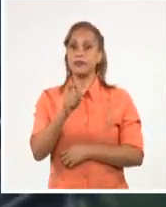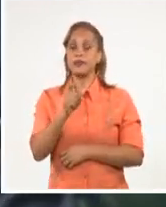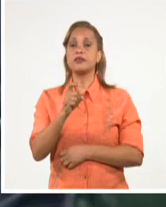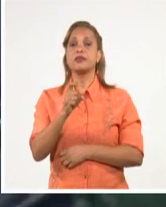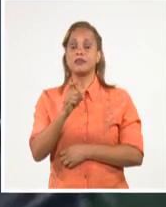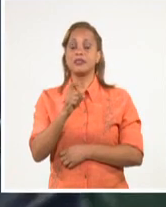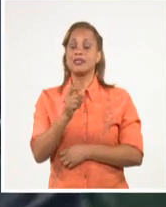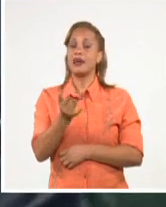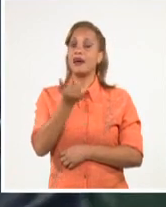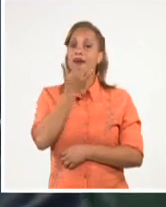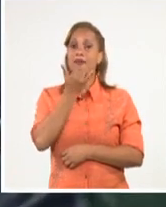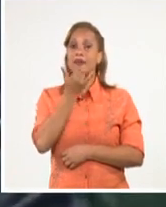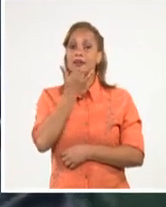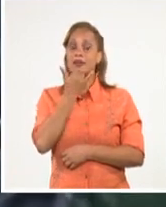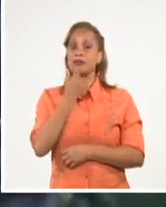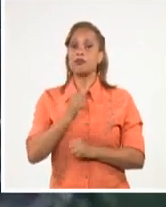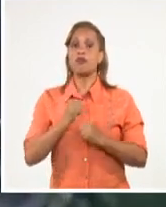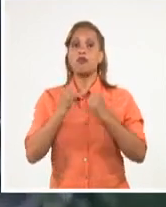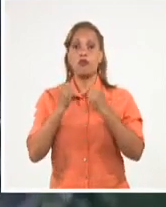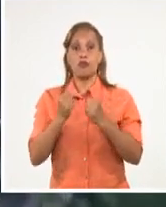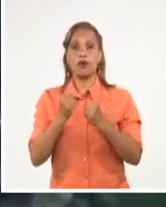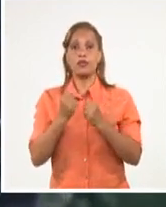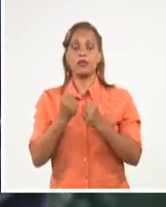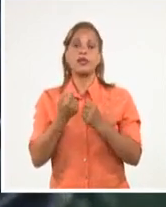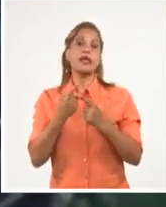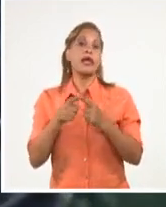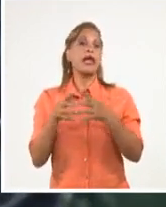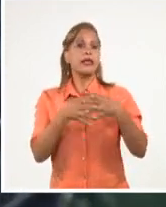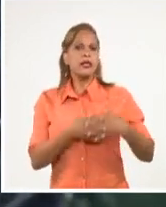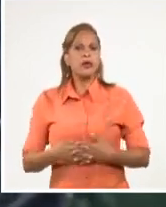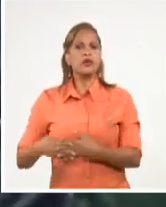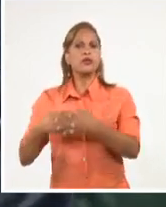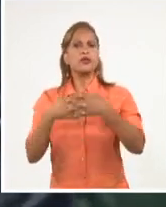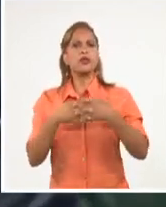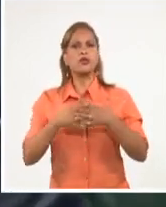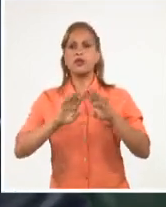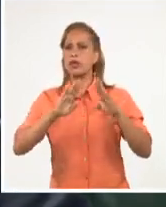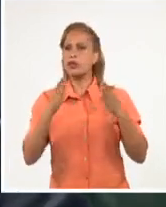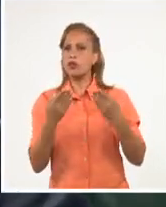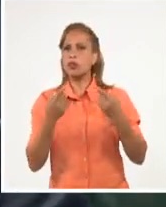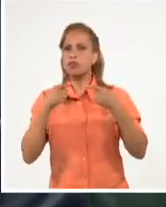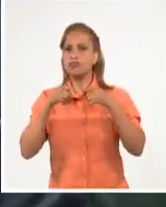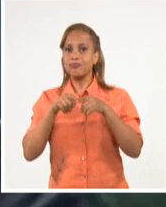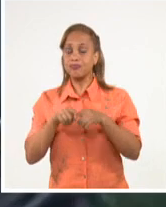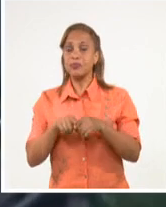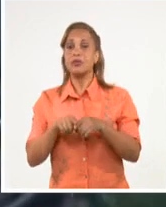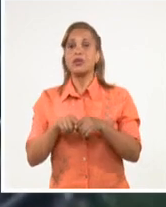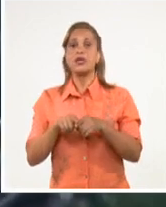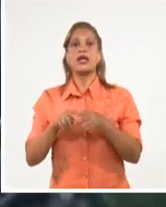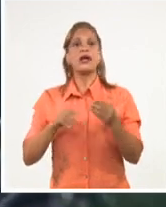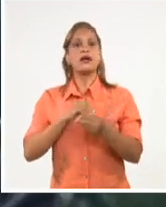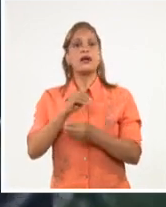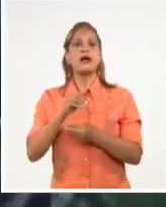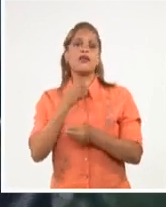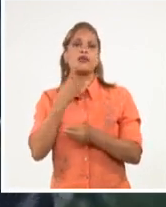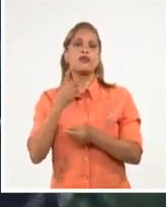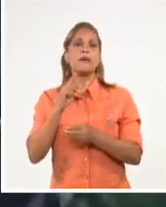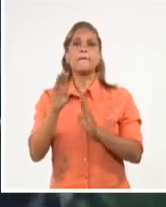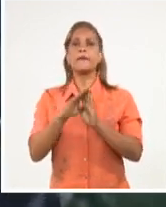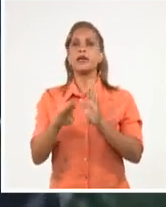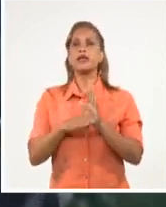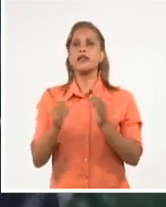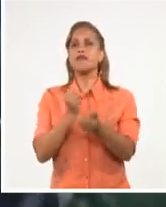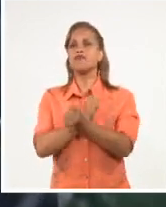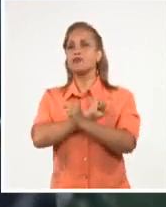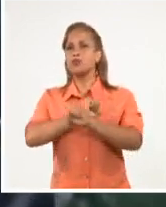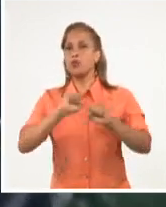efectos mientras Estados Unidos y sus aliados adoptan doctrinas nucleares más